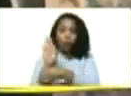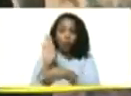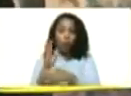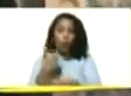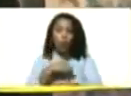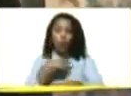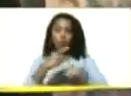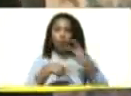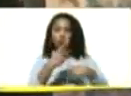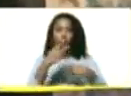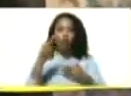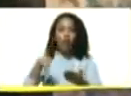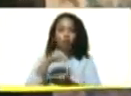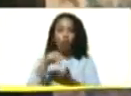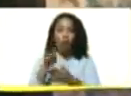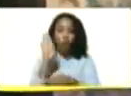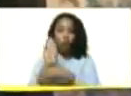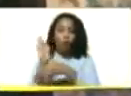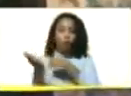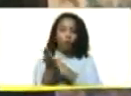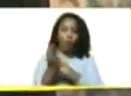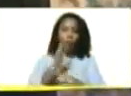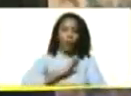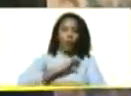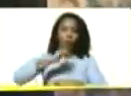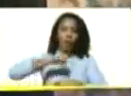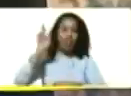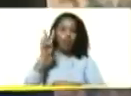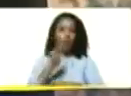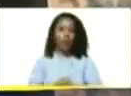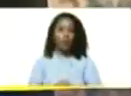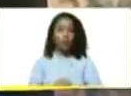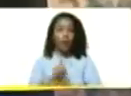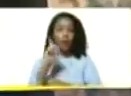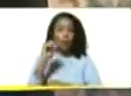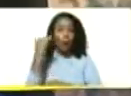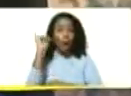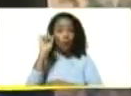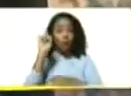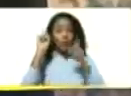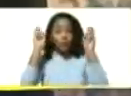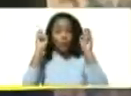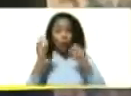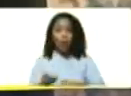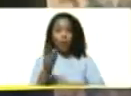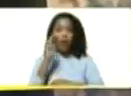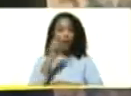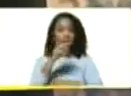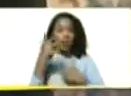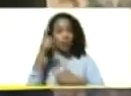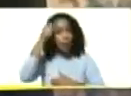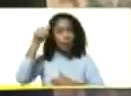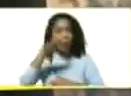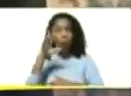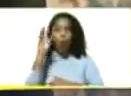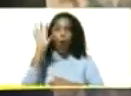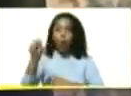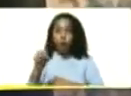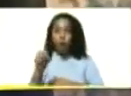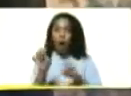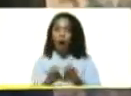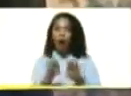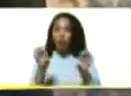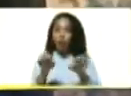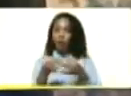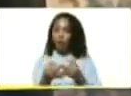producción nacional, cuidar lo nuestro. Luego hay un factor también importante, presidente, que tiene que ver con un pueblo consumidor educado,